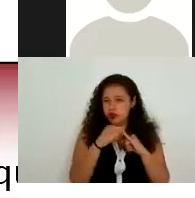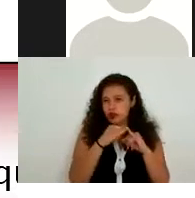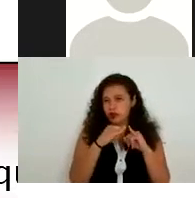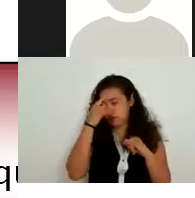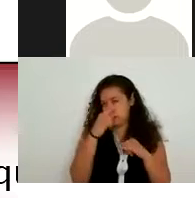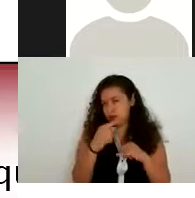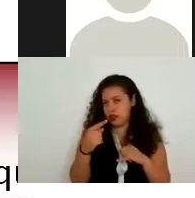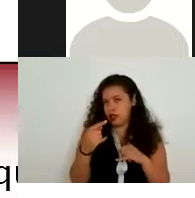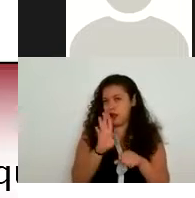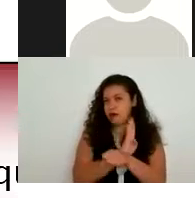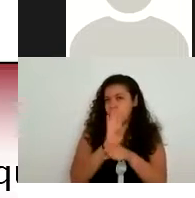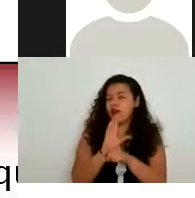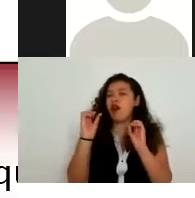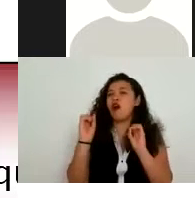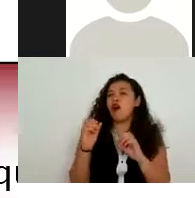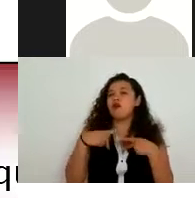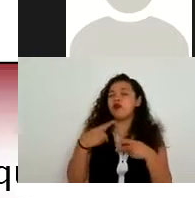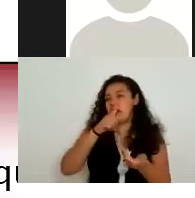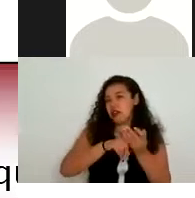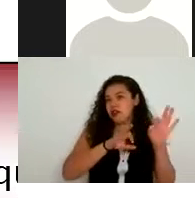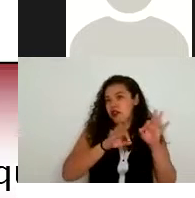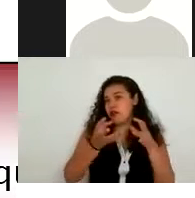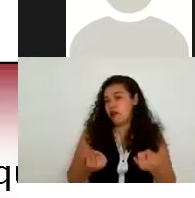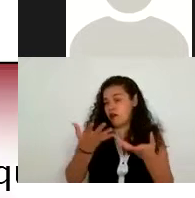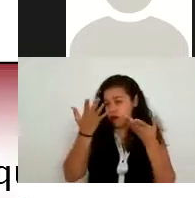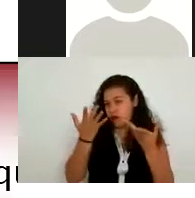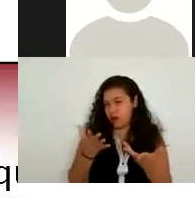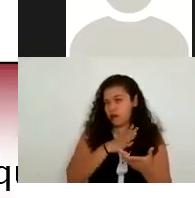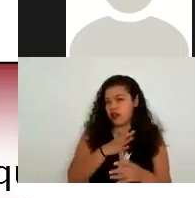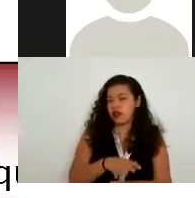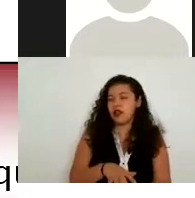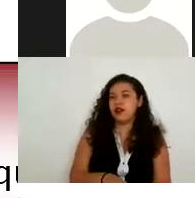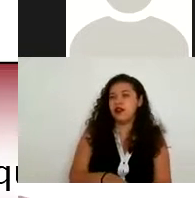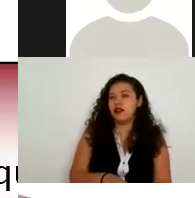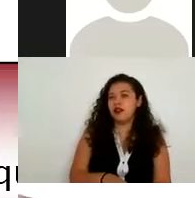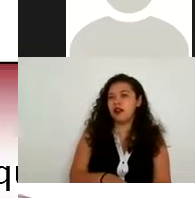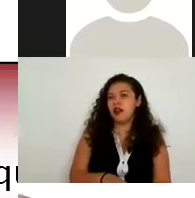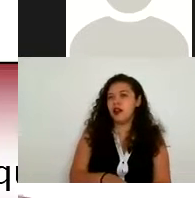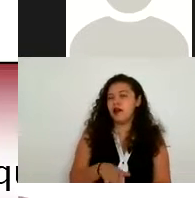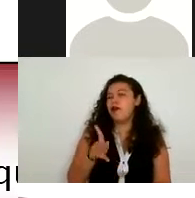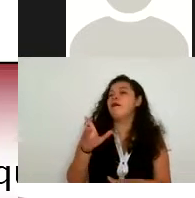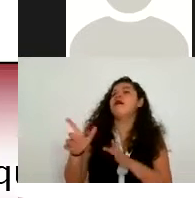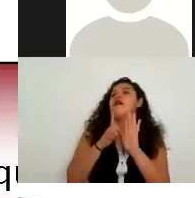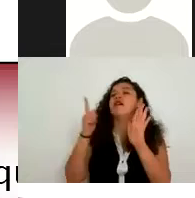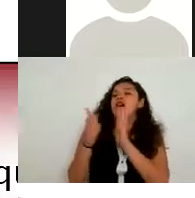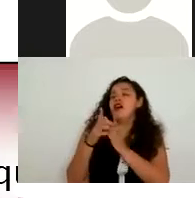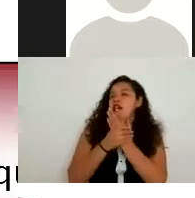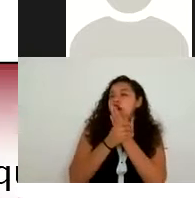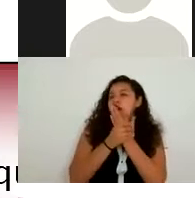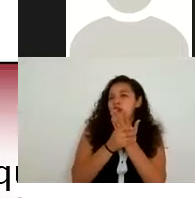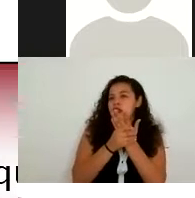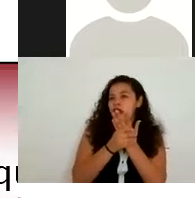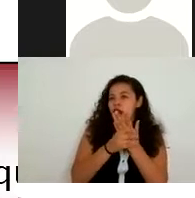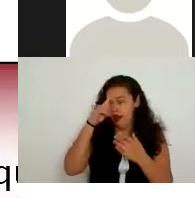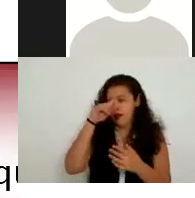por la inercia que tengan de acuerdo a los recursos con los que cuentan pero básicamente la ley lo que nos señala es que para tener un orden